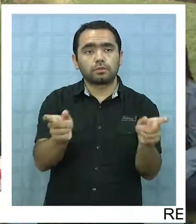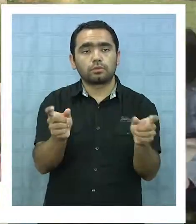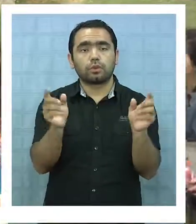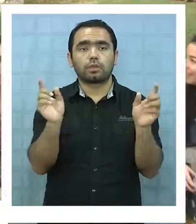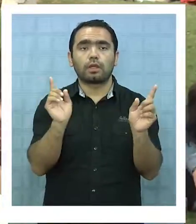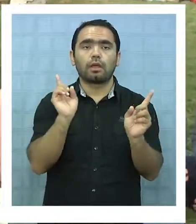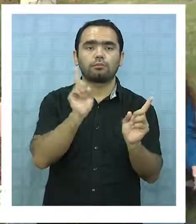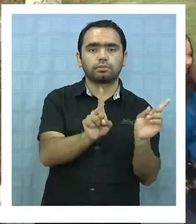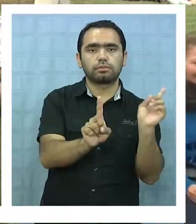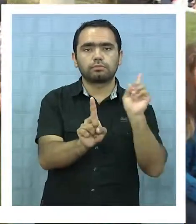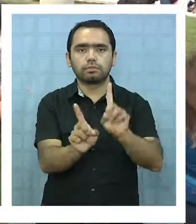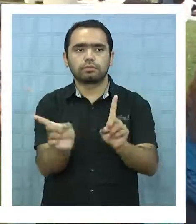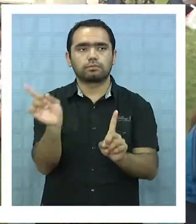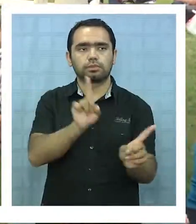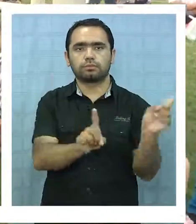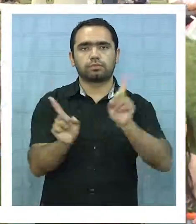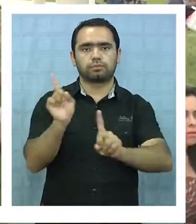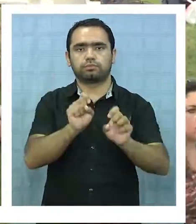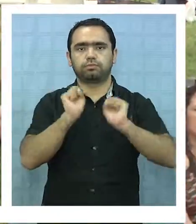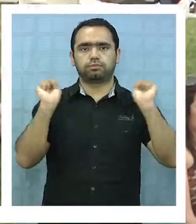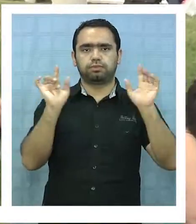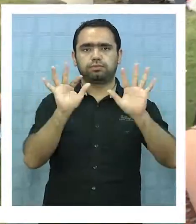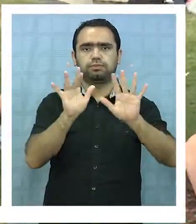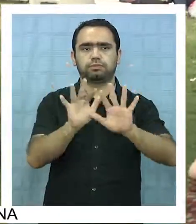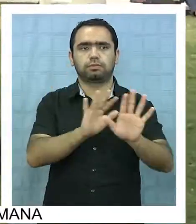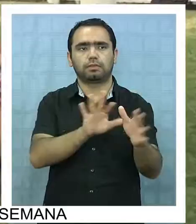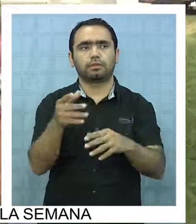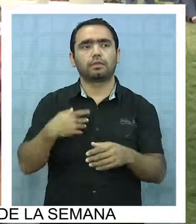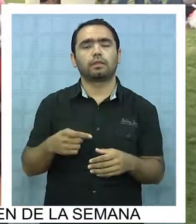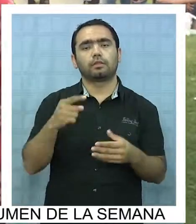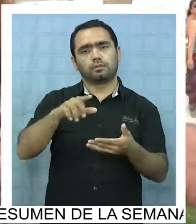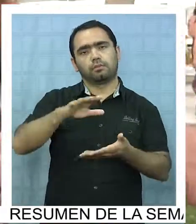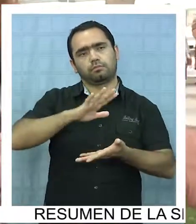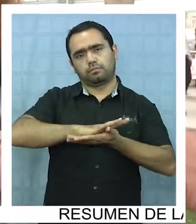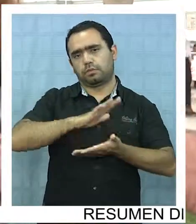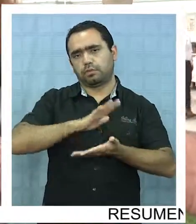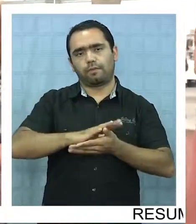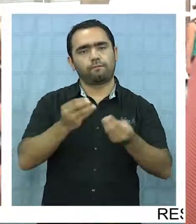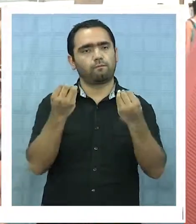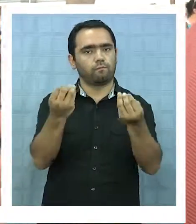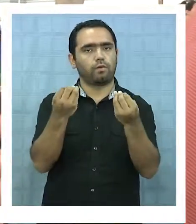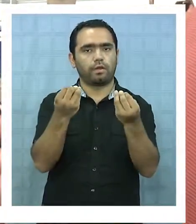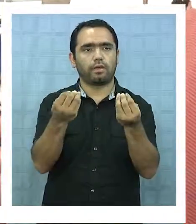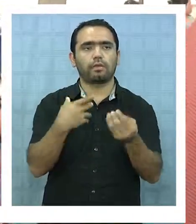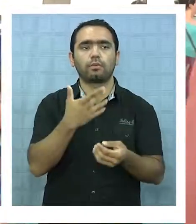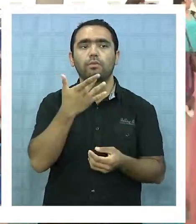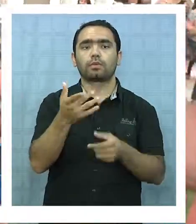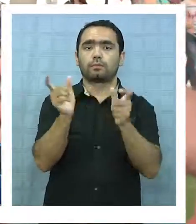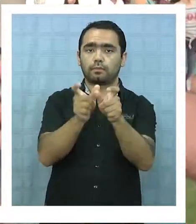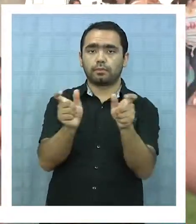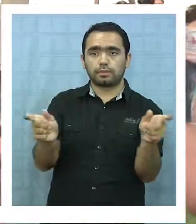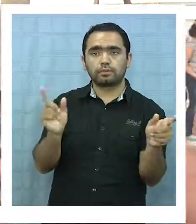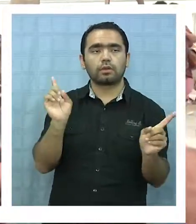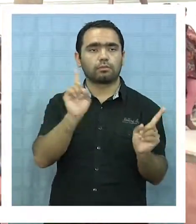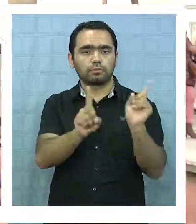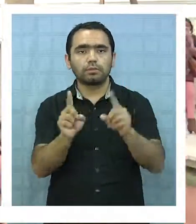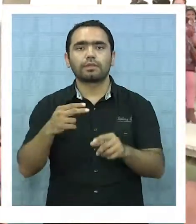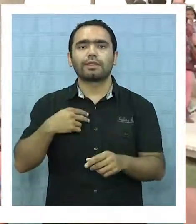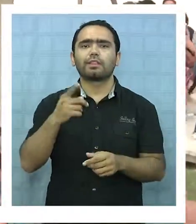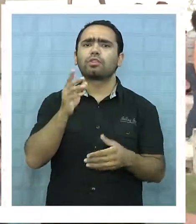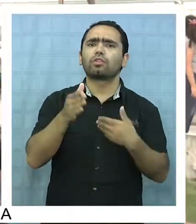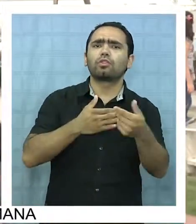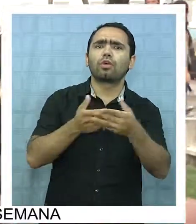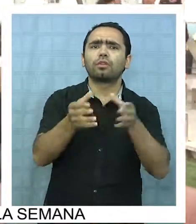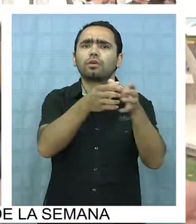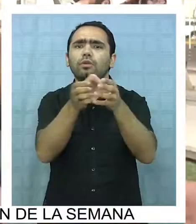aumentando conforme pasaban las horas. Este espectáculo es fabuloso, porque se le está dando cabida a nuestra gente la creación local de